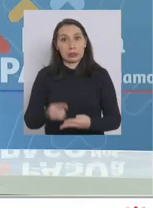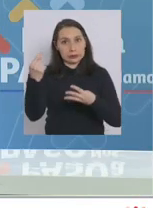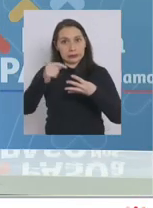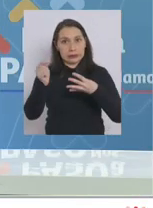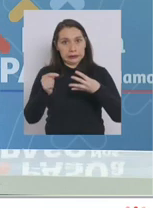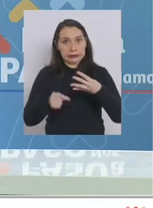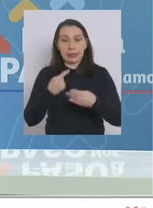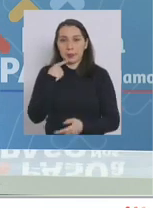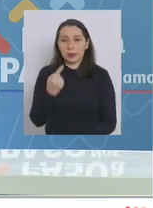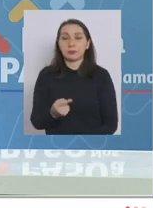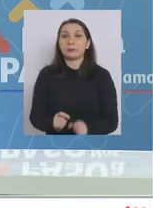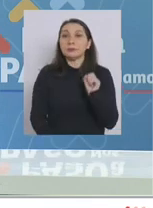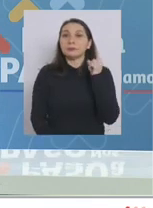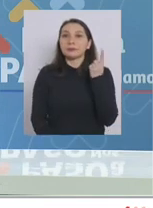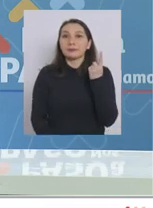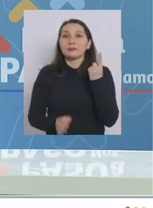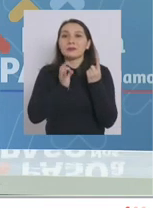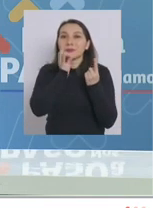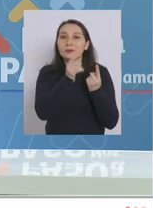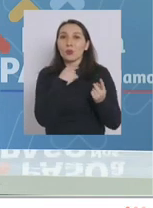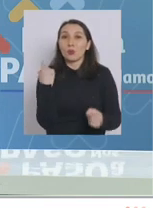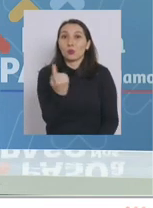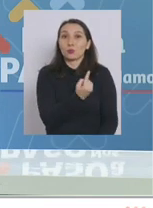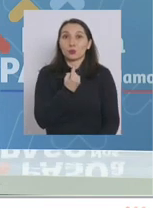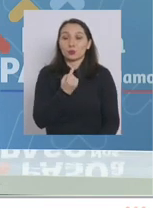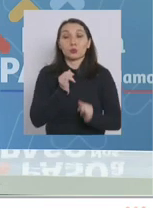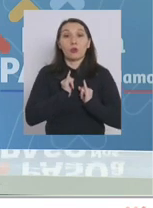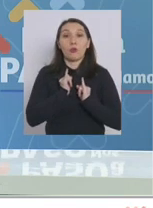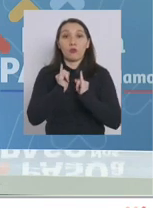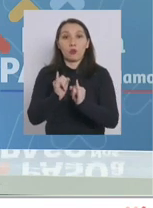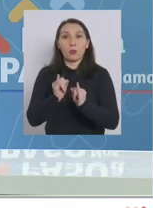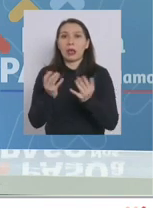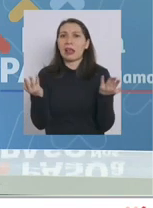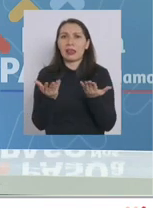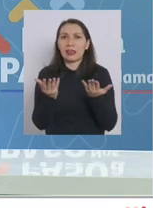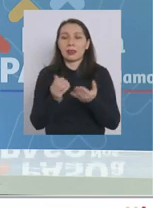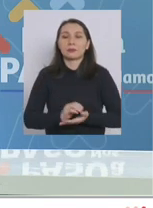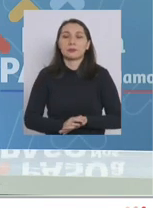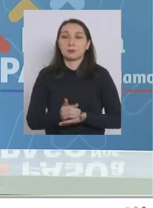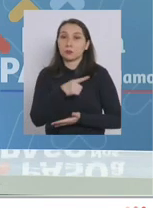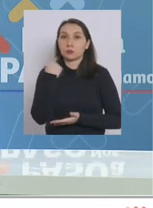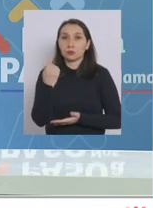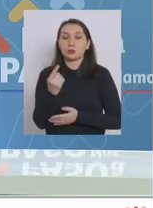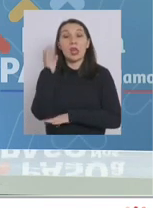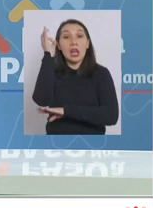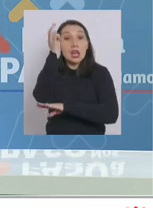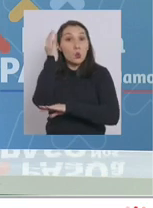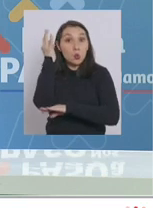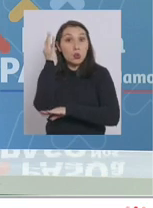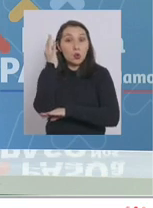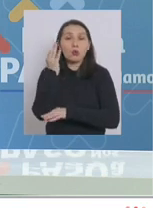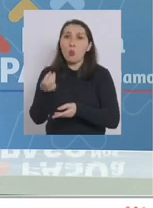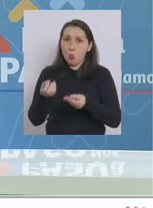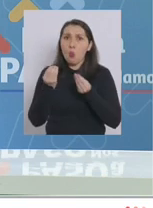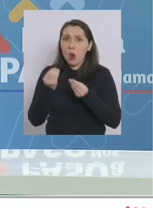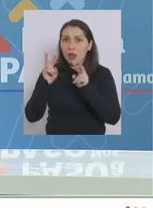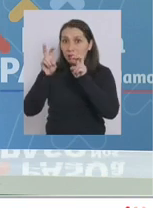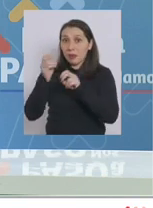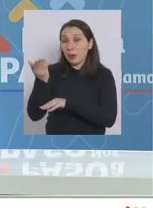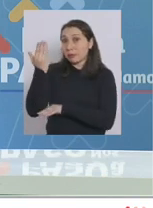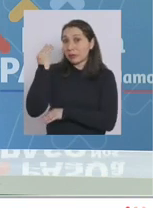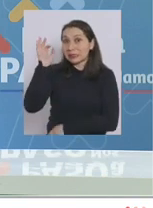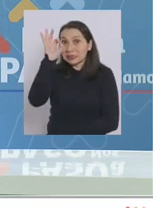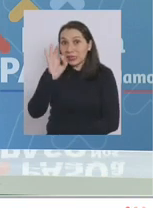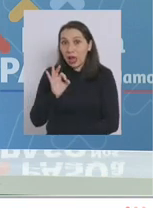preguntas ahí primero que nada decir que nosotros lo que informamos fue lo siguiente nosotros tuvimos esta reunión que es muy fructífera el día